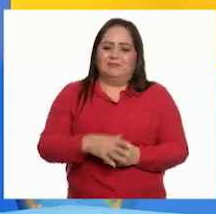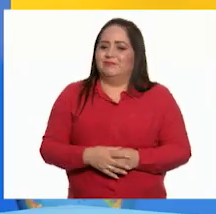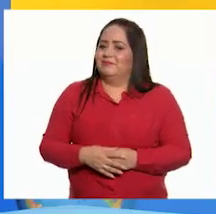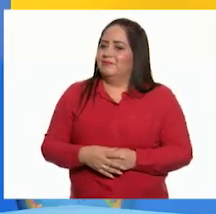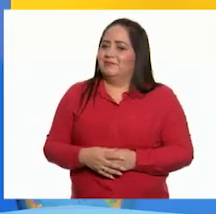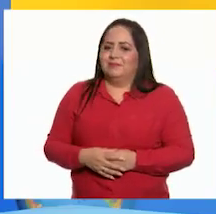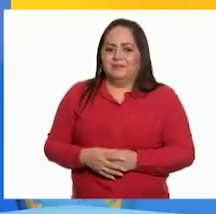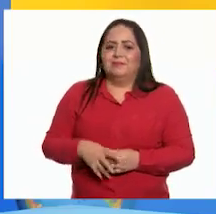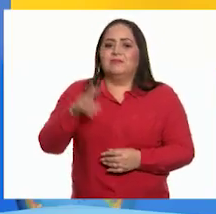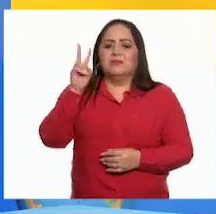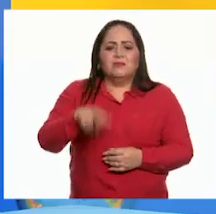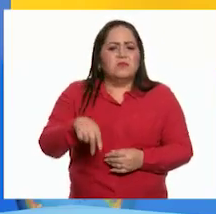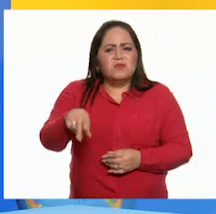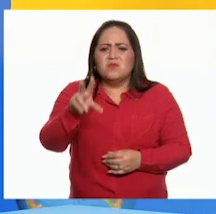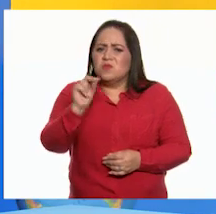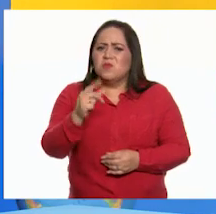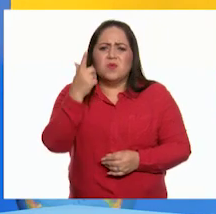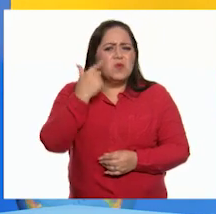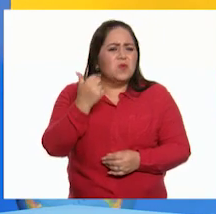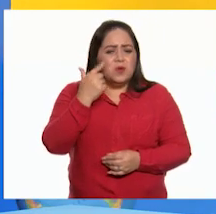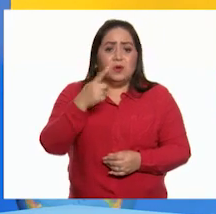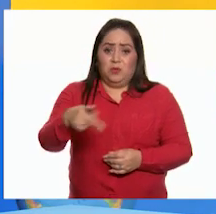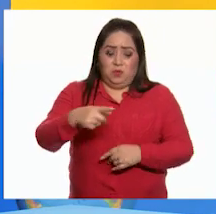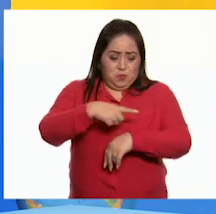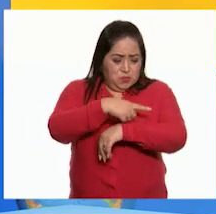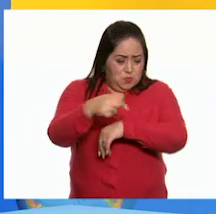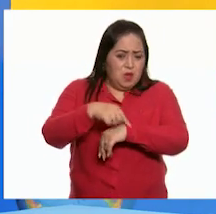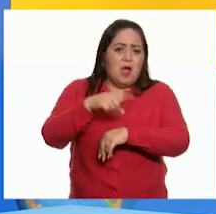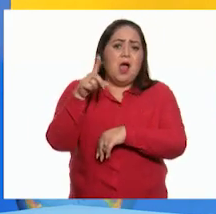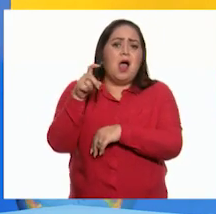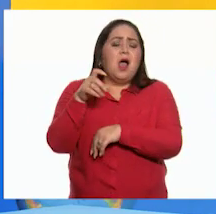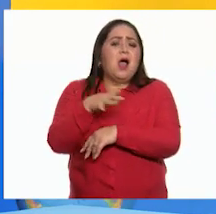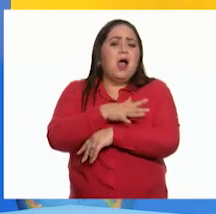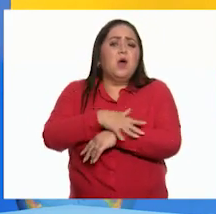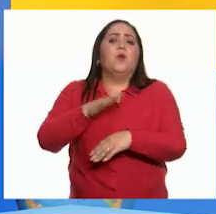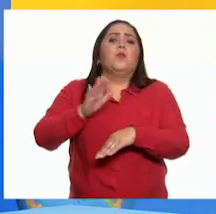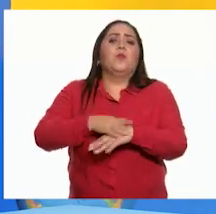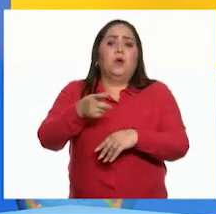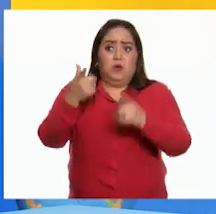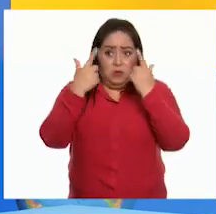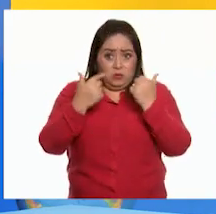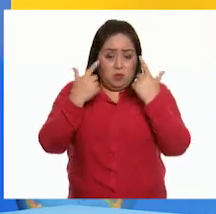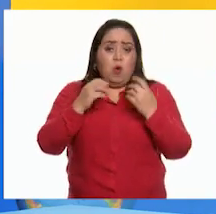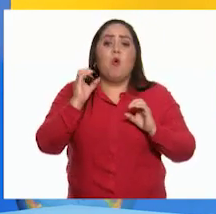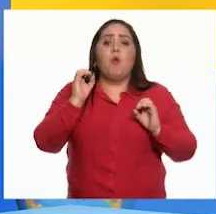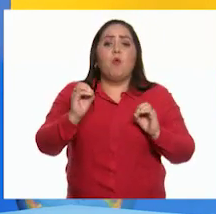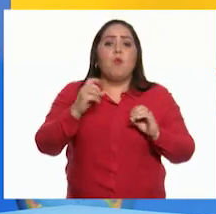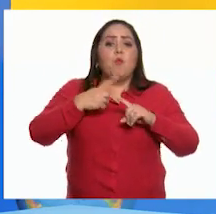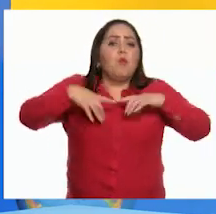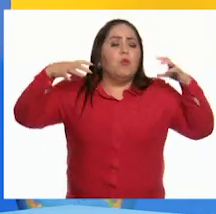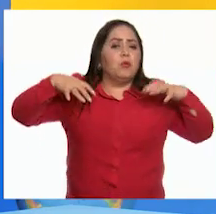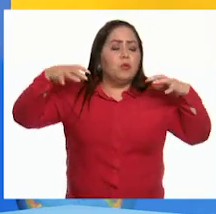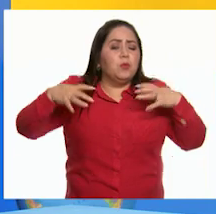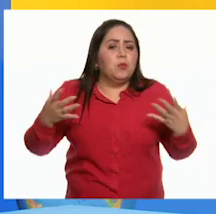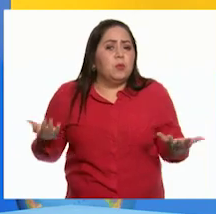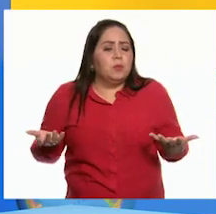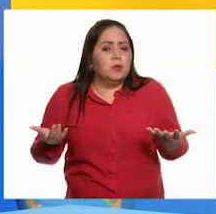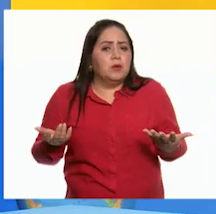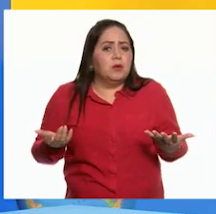Lolo, no llores Tus plumas están todas mojadas ¿Son por las lágrimas o es por la lluvia?